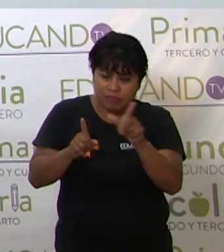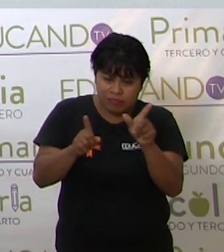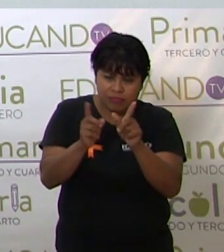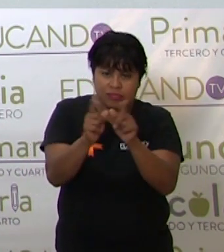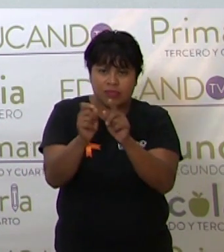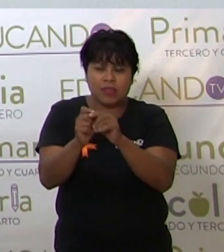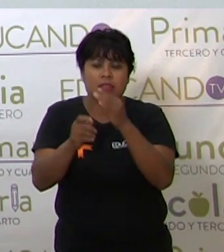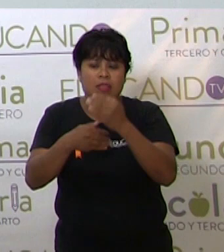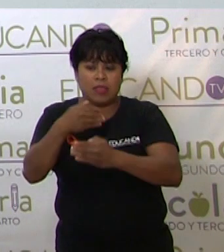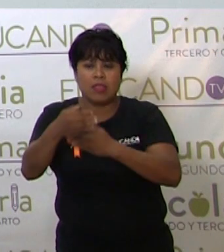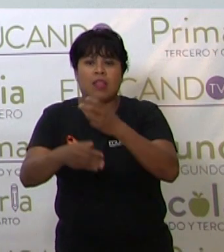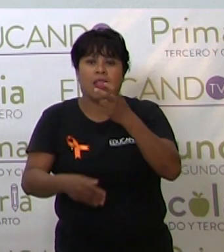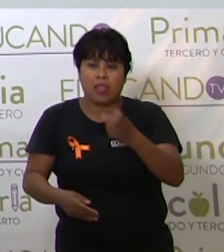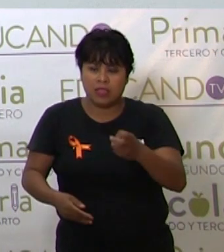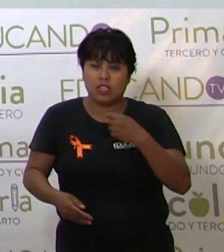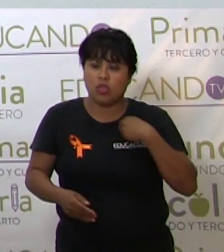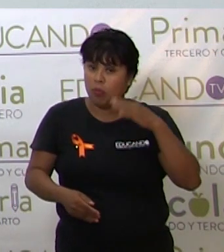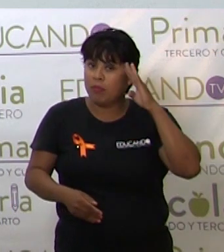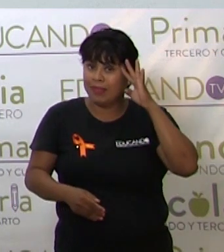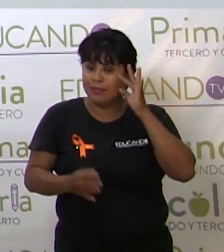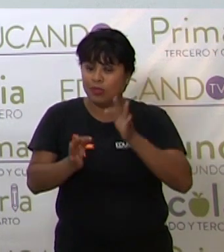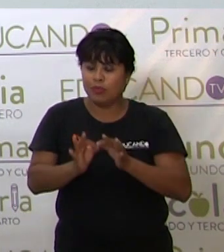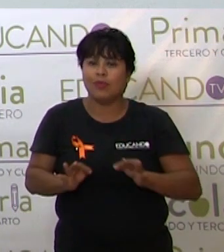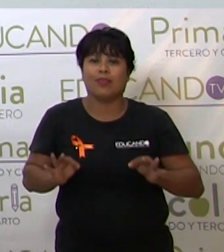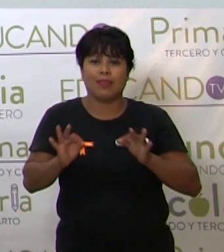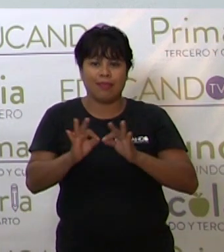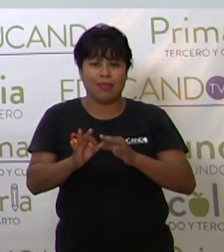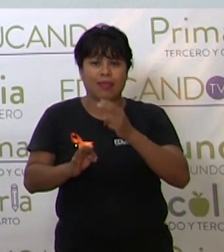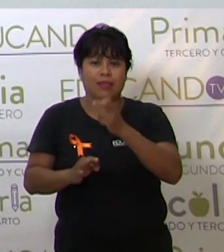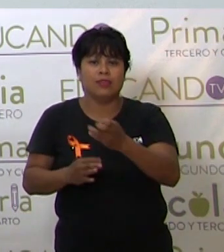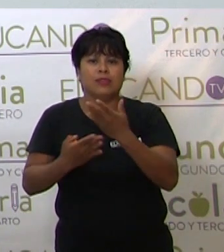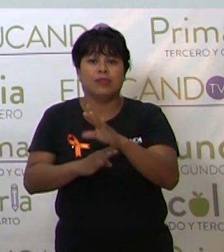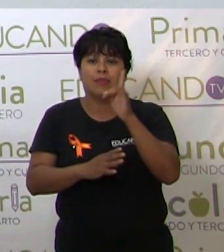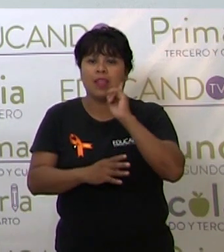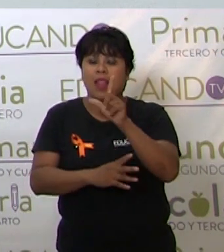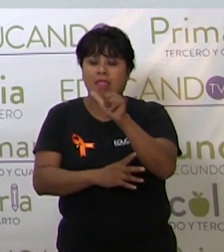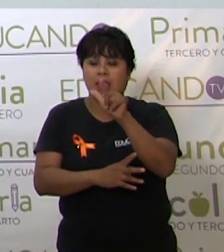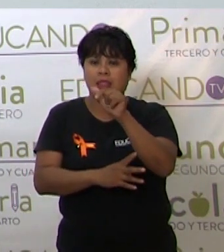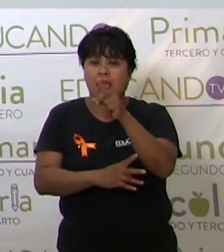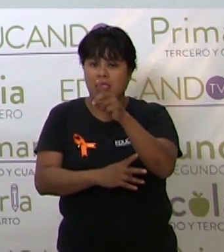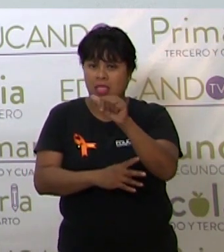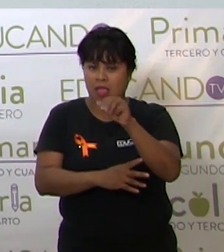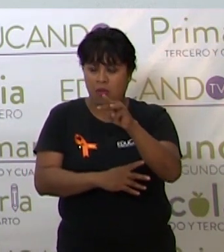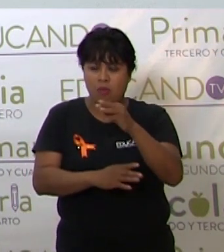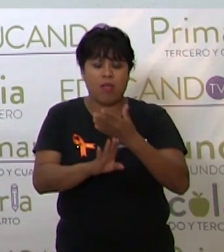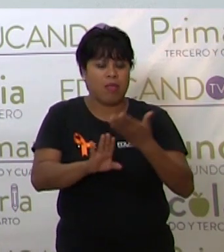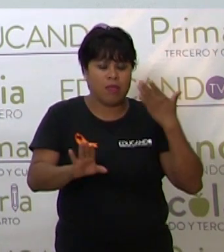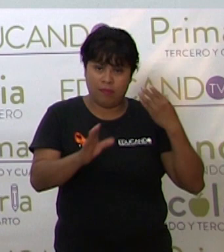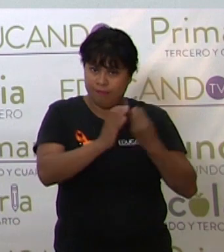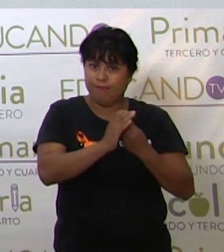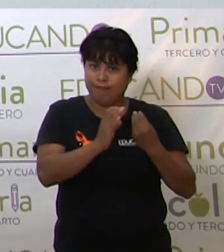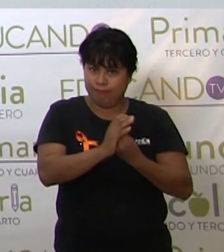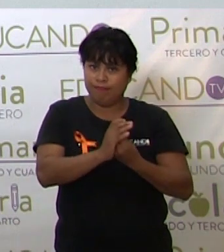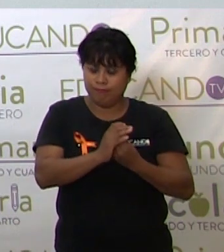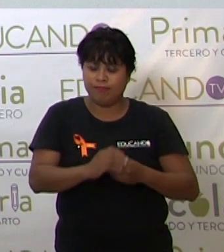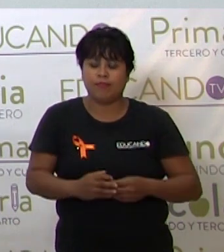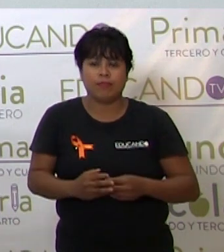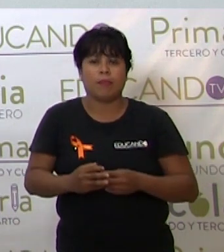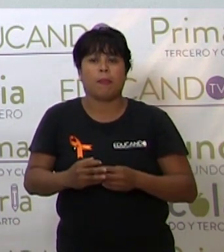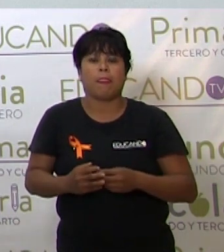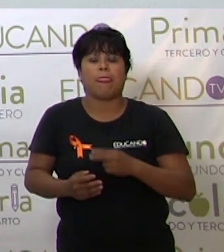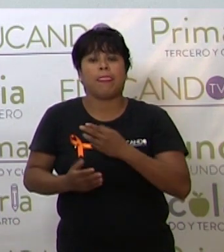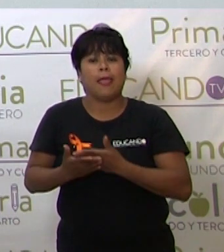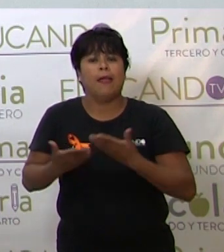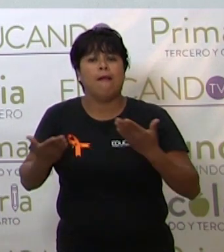acontecimientos que yo consideré importante de la biografía de Lilia Downs que leímos en la sesión anterior. Y bueno,